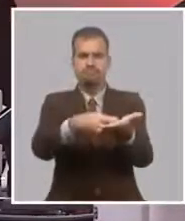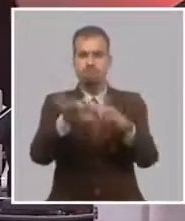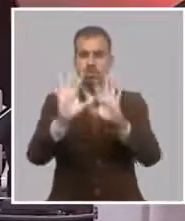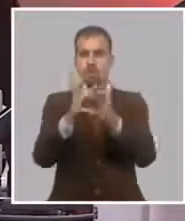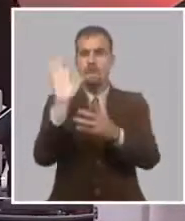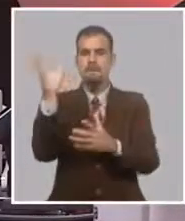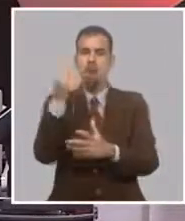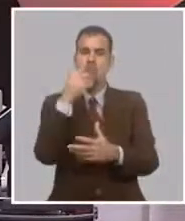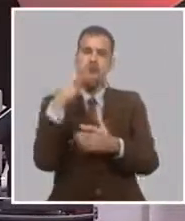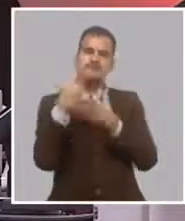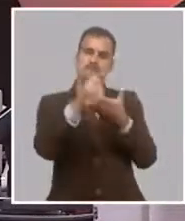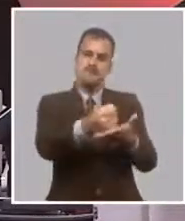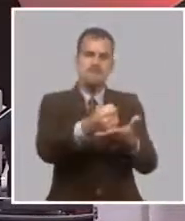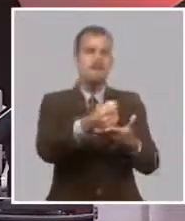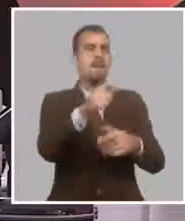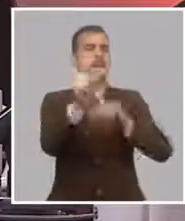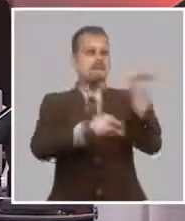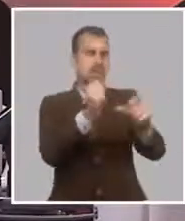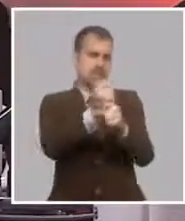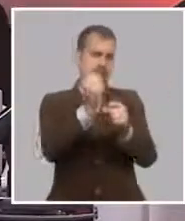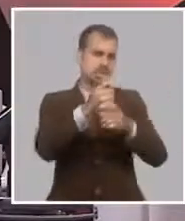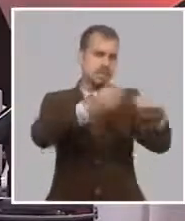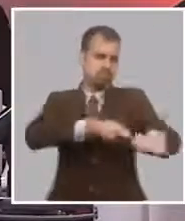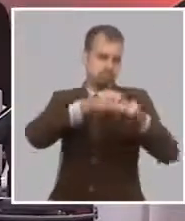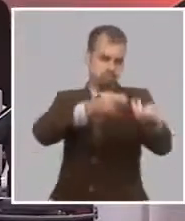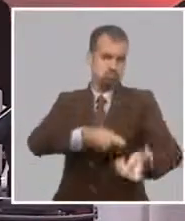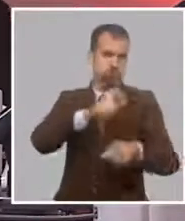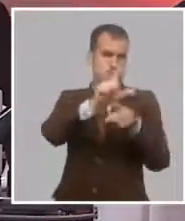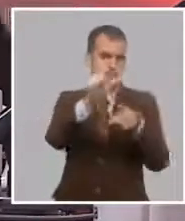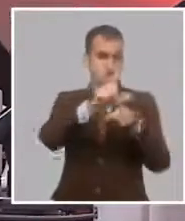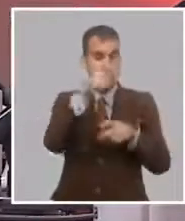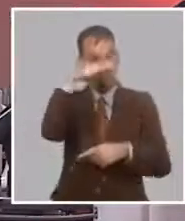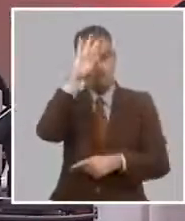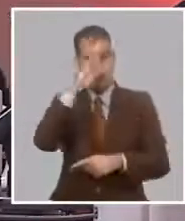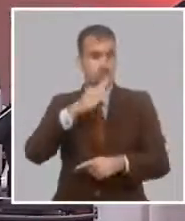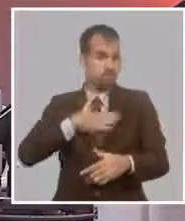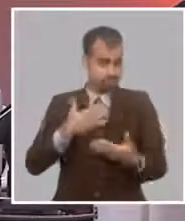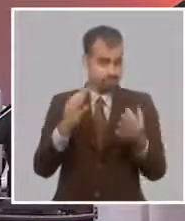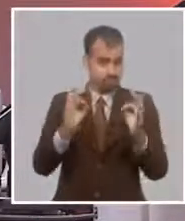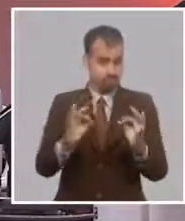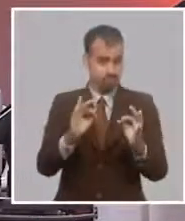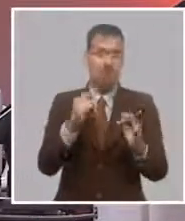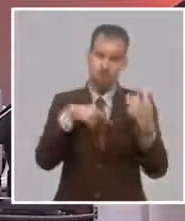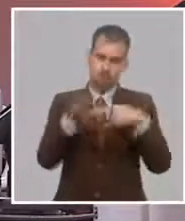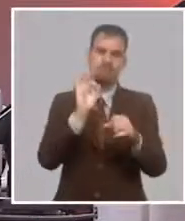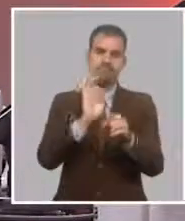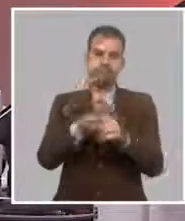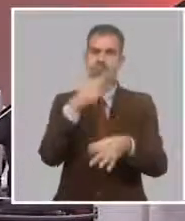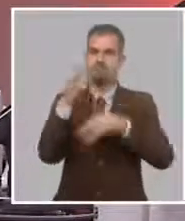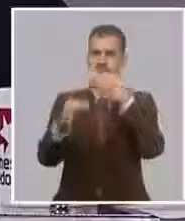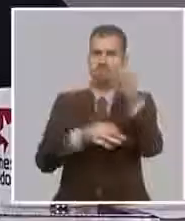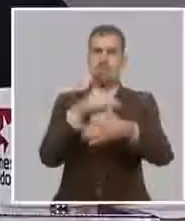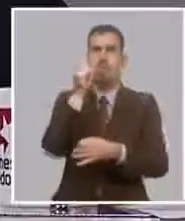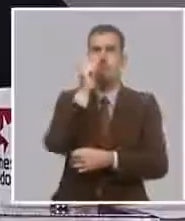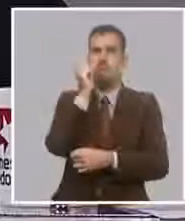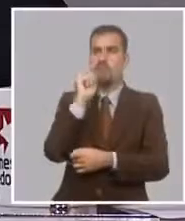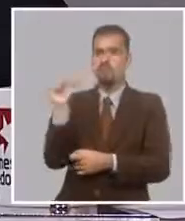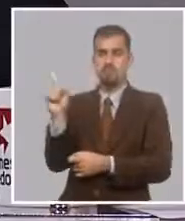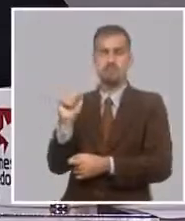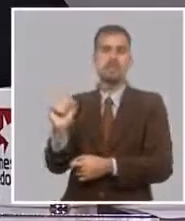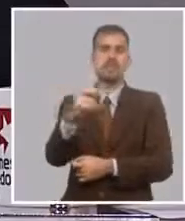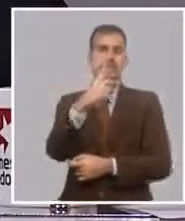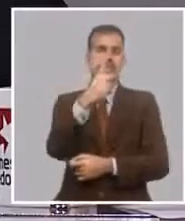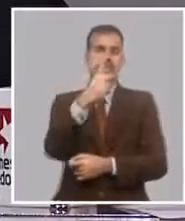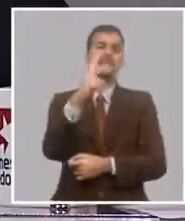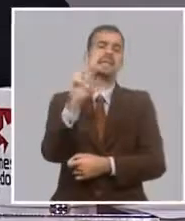bancaria a la actividad agropecuaria de nuestra nación? Bueno, sobre eso comenzamos conversando en esta Mesa Redonda con el compañero Francisco Mayore, vicepresidente